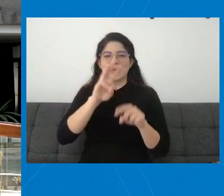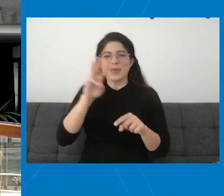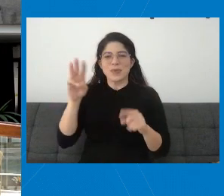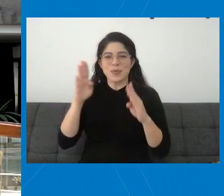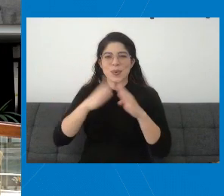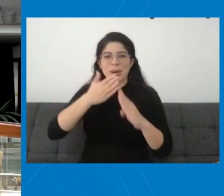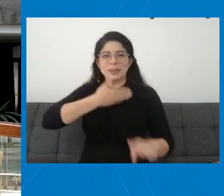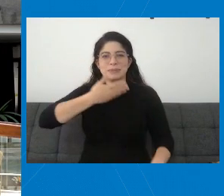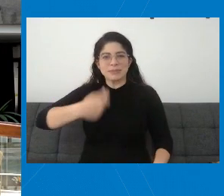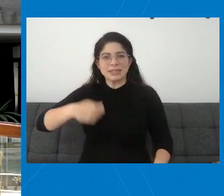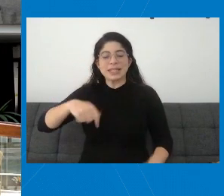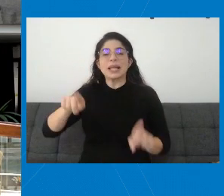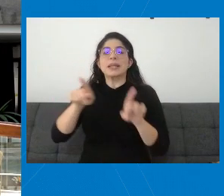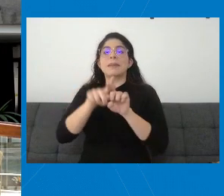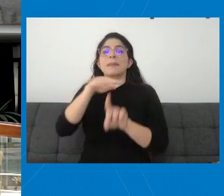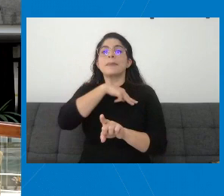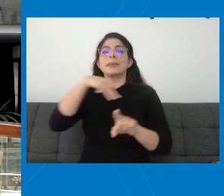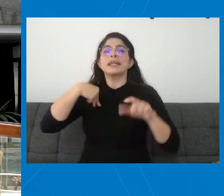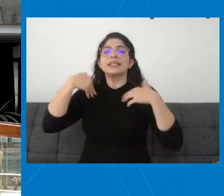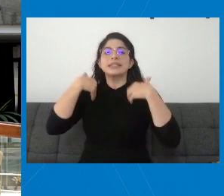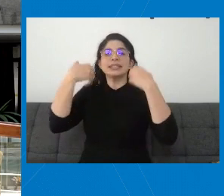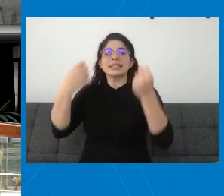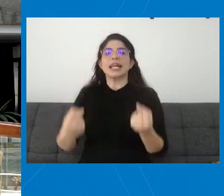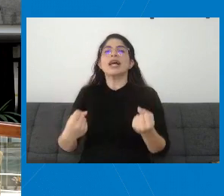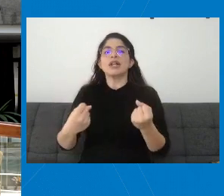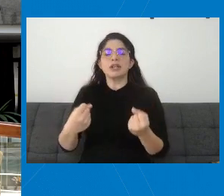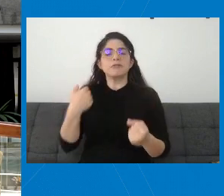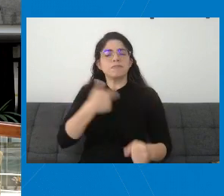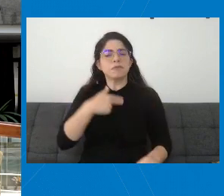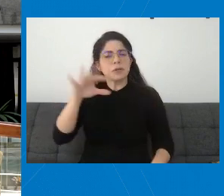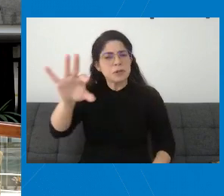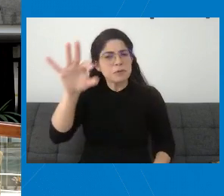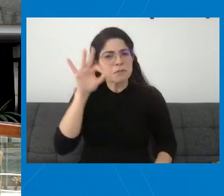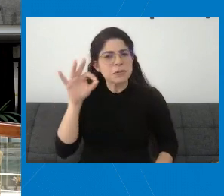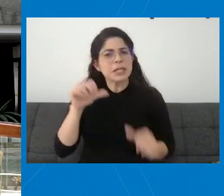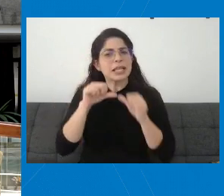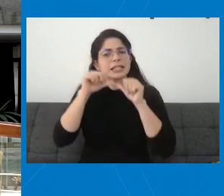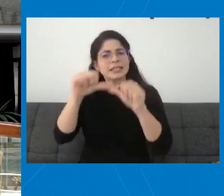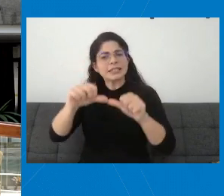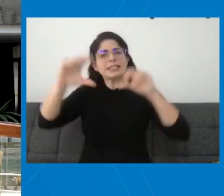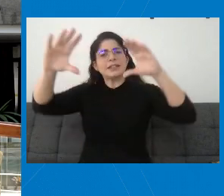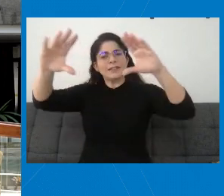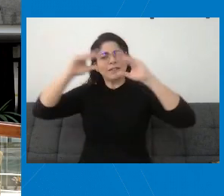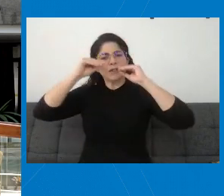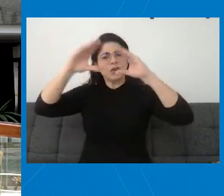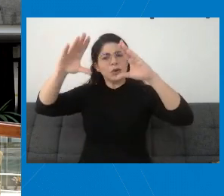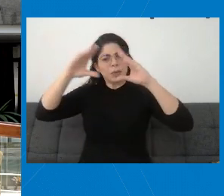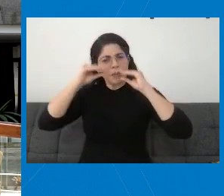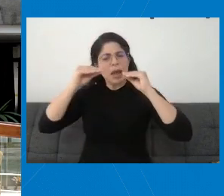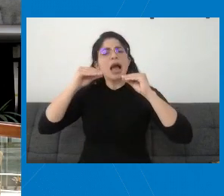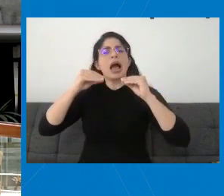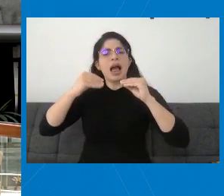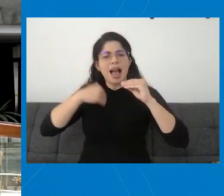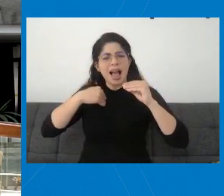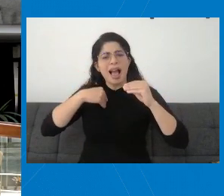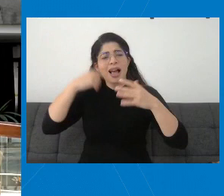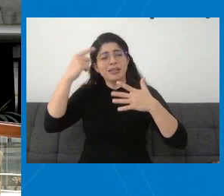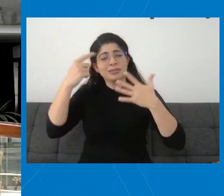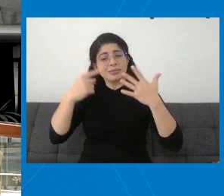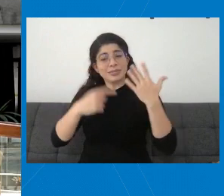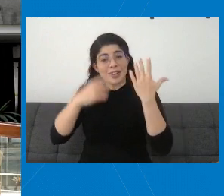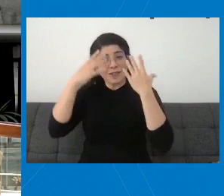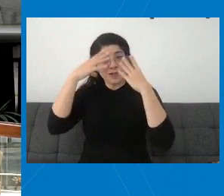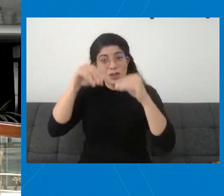Presidencial y el Ministerio de Salud, los invitamos a seguirse informando. Varia información de la que se